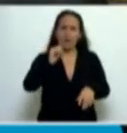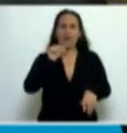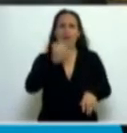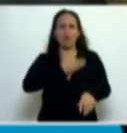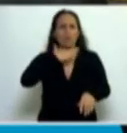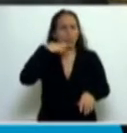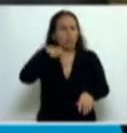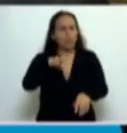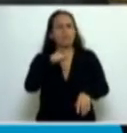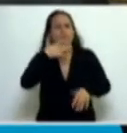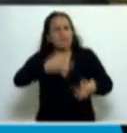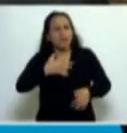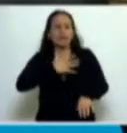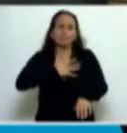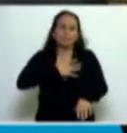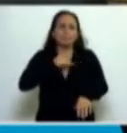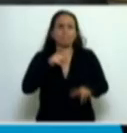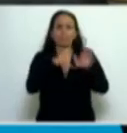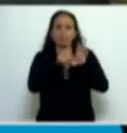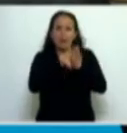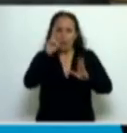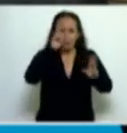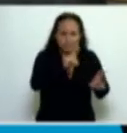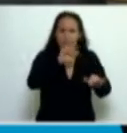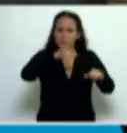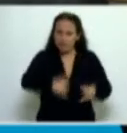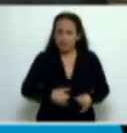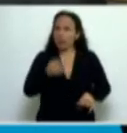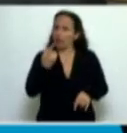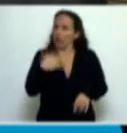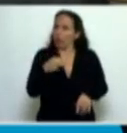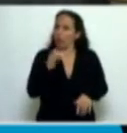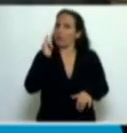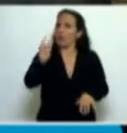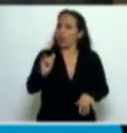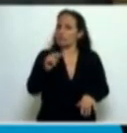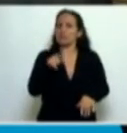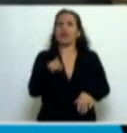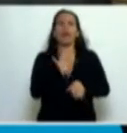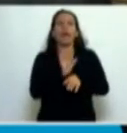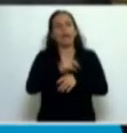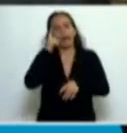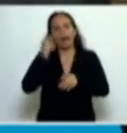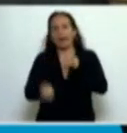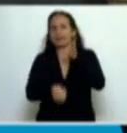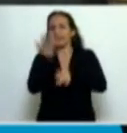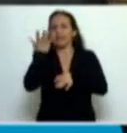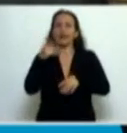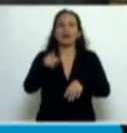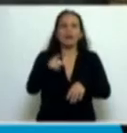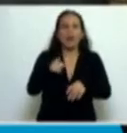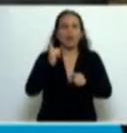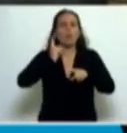lamentablemente funcionaron dentro de la ley y esto también hay que decirlo, no fueron creadas por una imposición